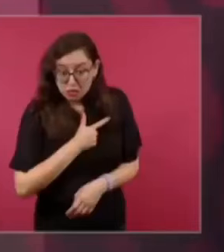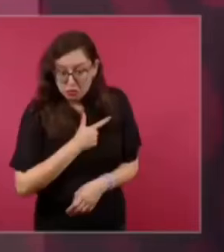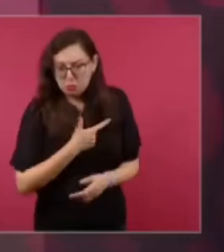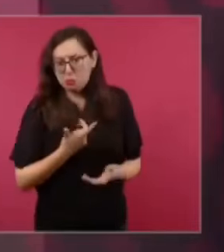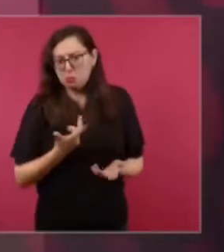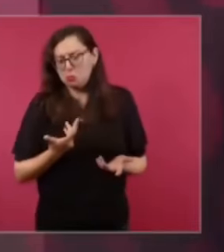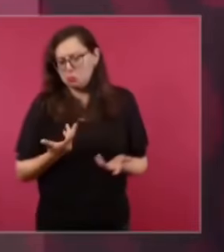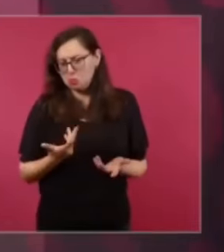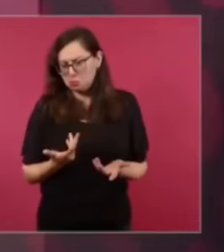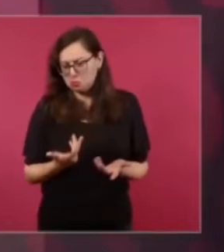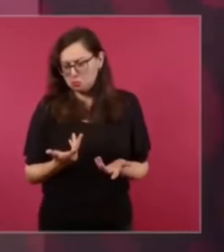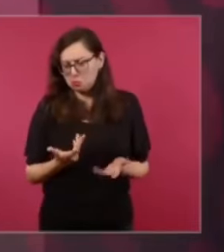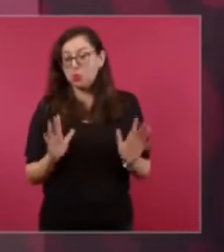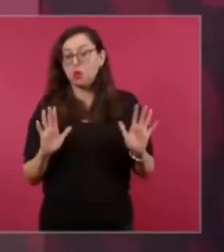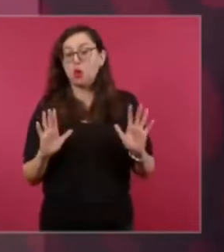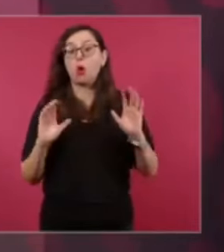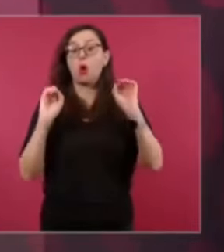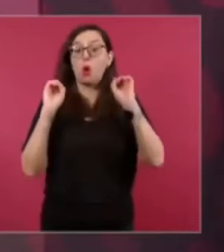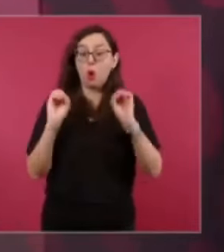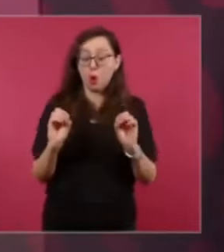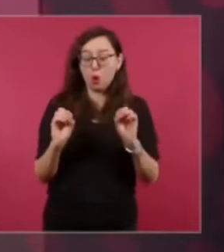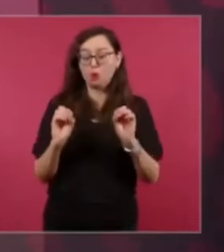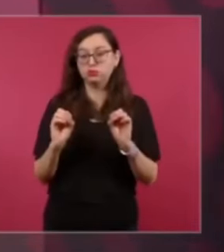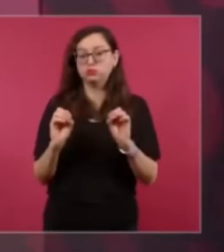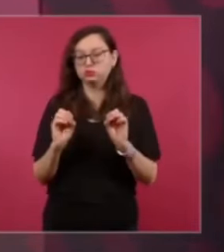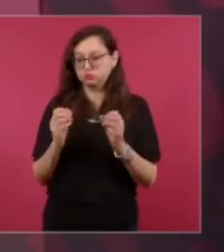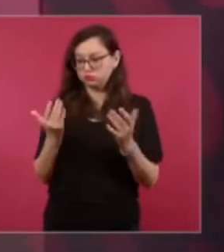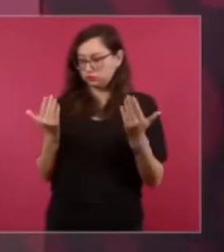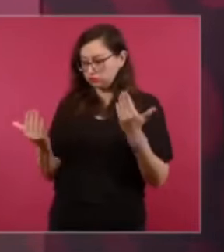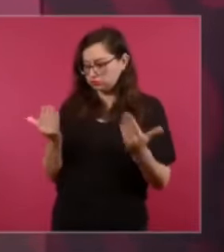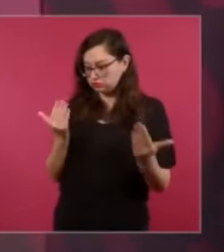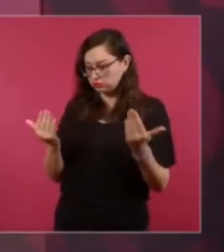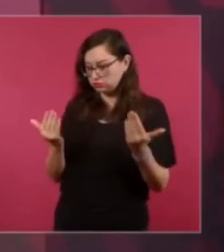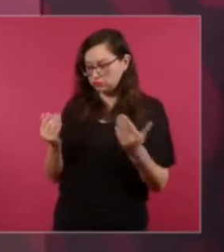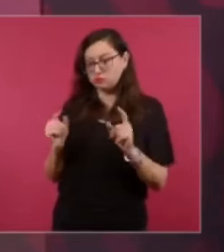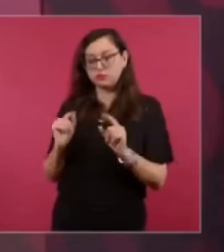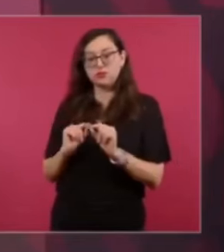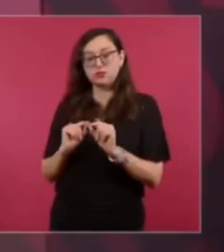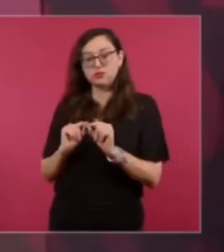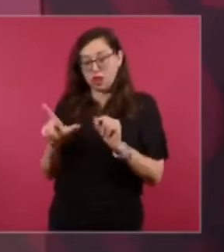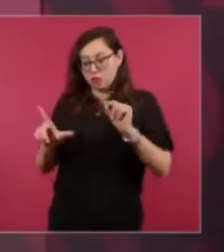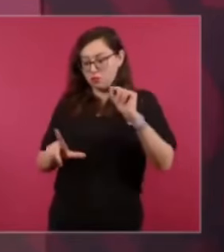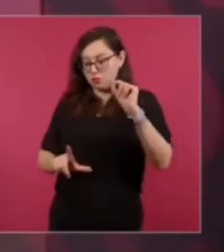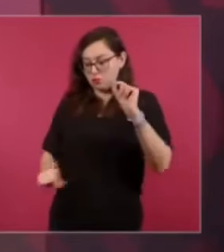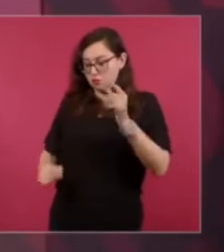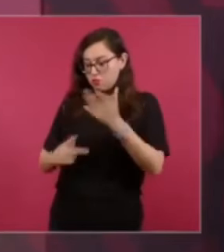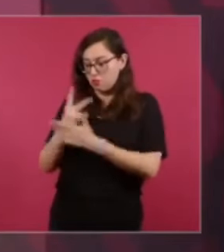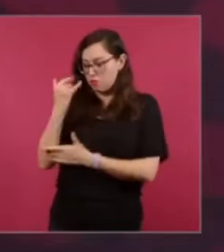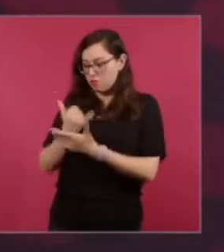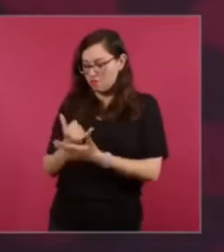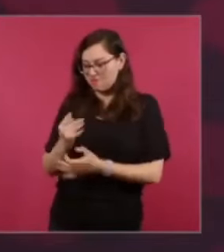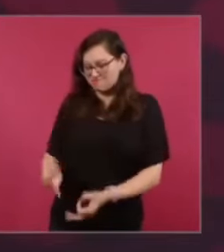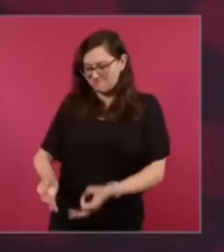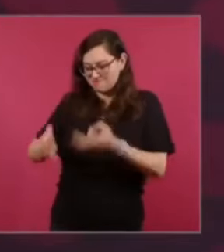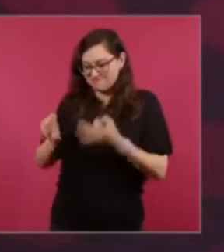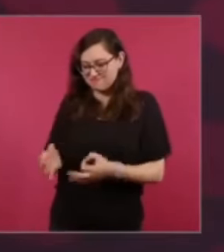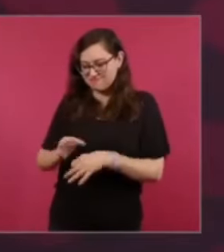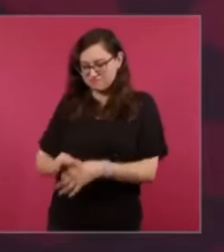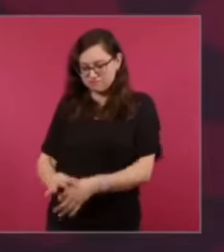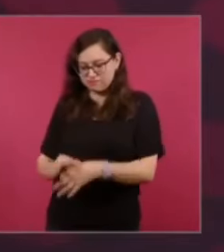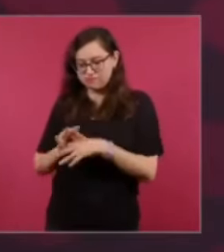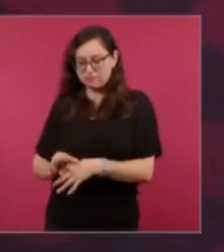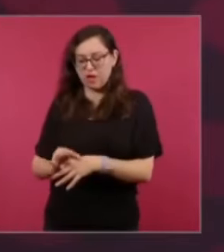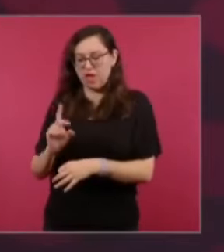se establezca en México una auténtica, una verdadera democracia, que es el gobierno del pueblo para el pueblo y con el